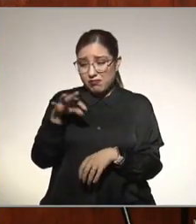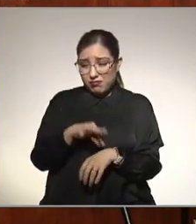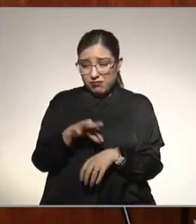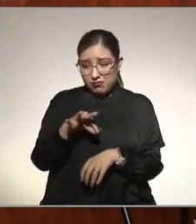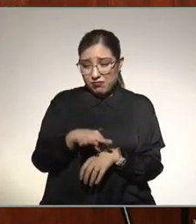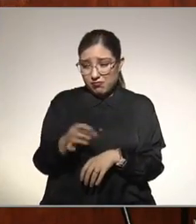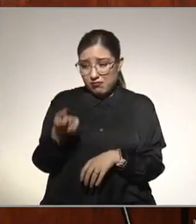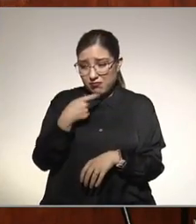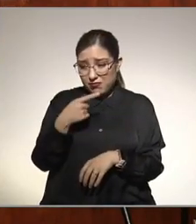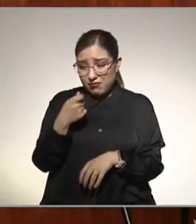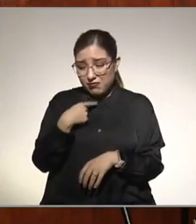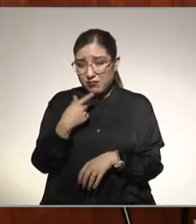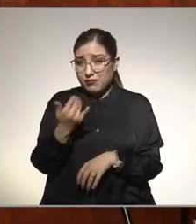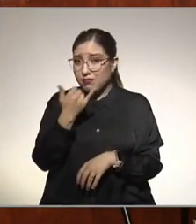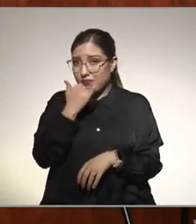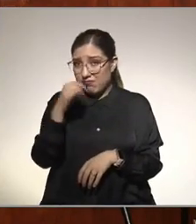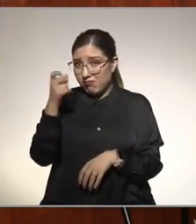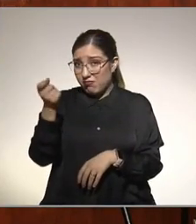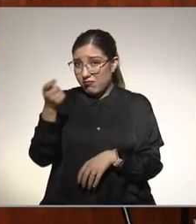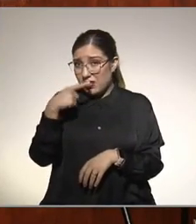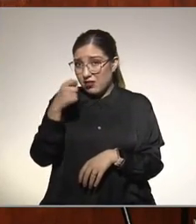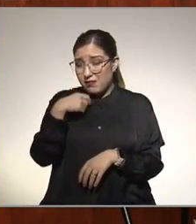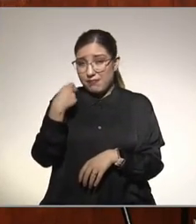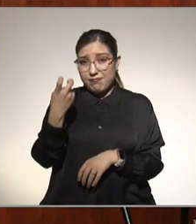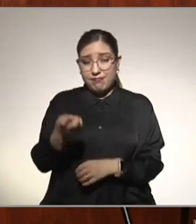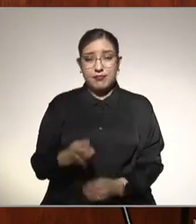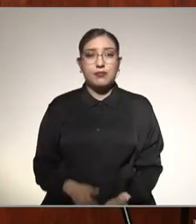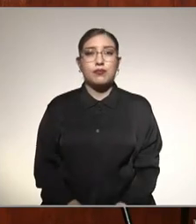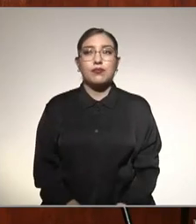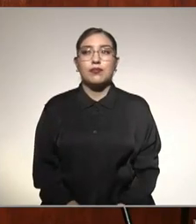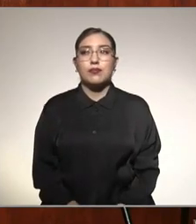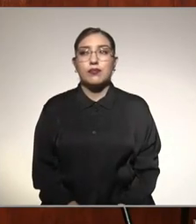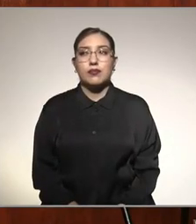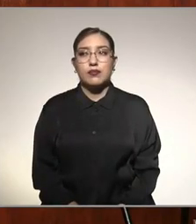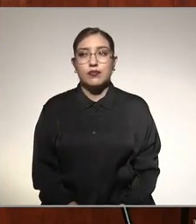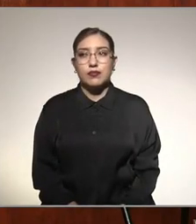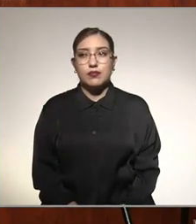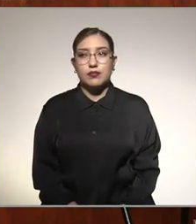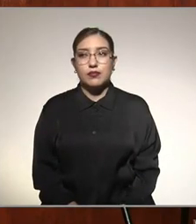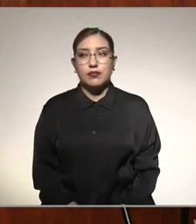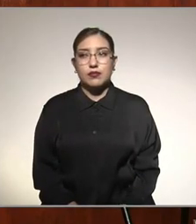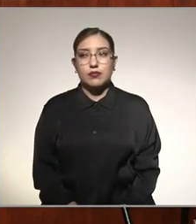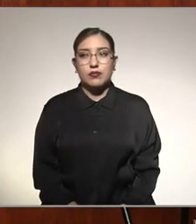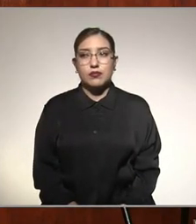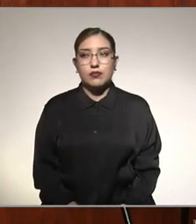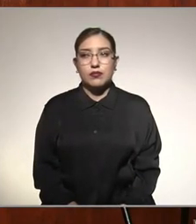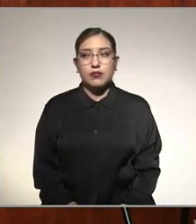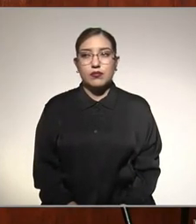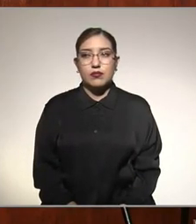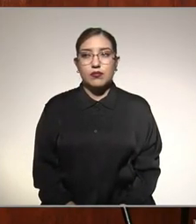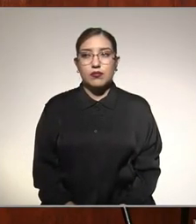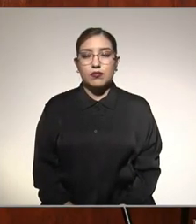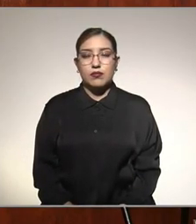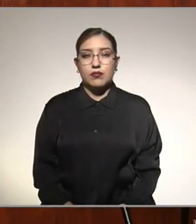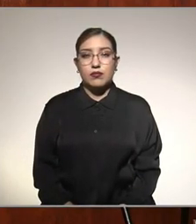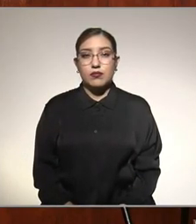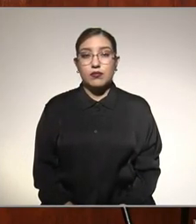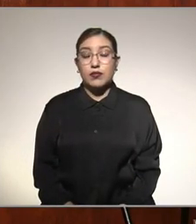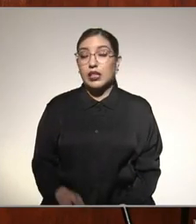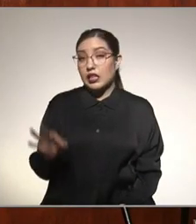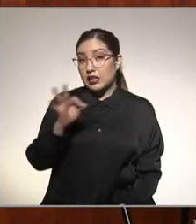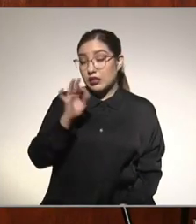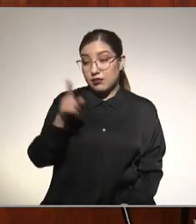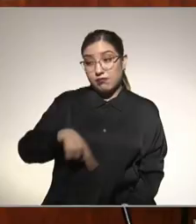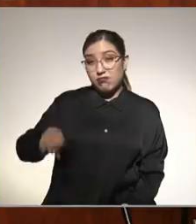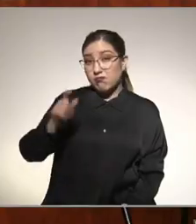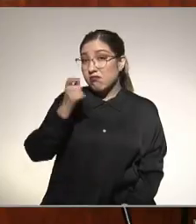medicamentos desafortunante además de no funcionar tienen un perfil tóxico o sea pueden pegarle al hígado y pueden hacer daño grave